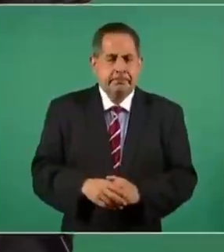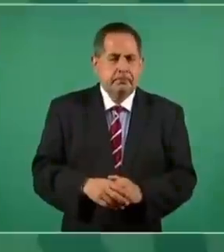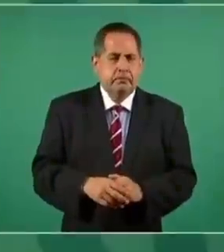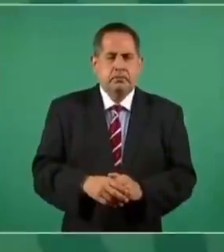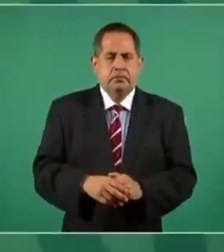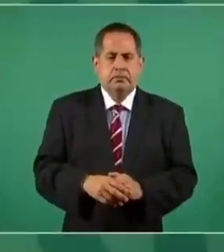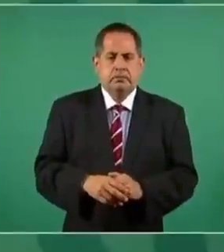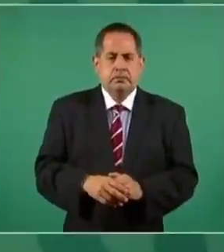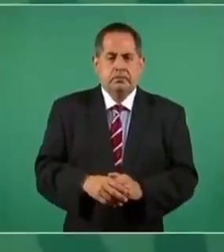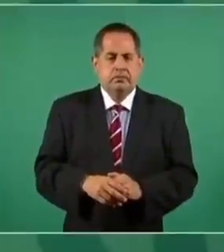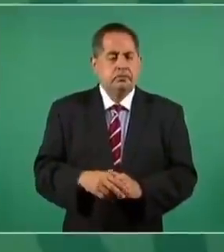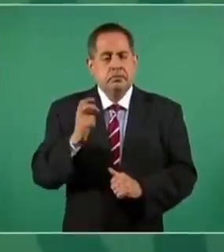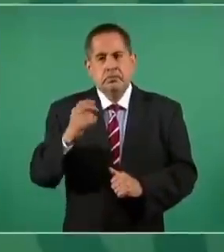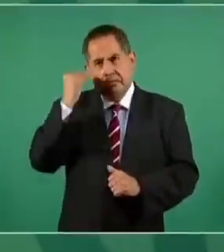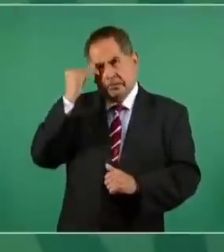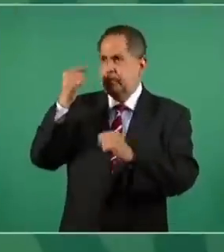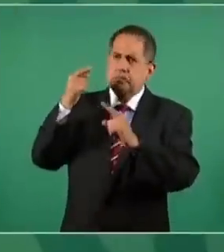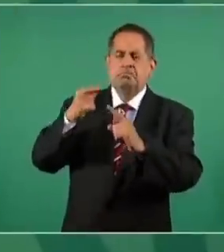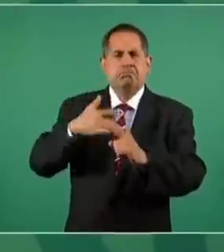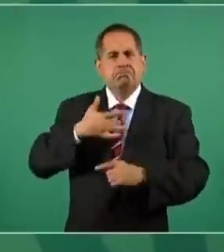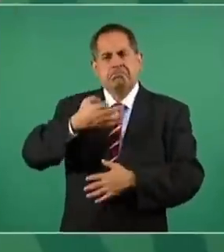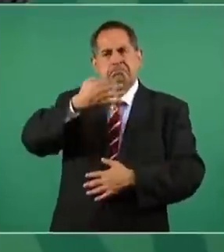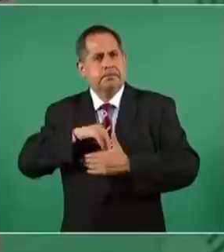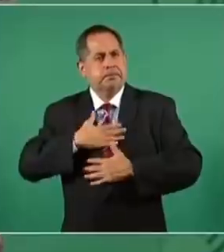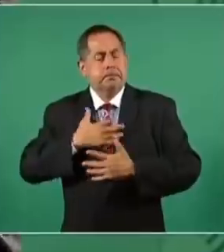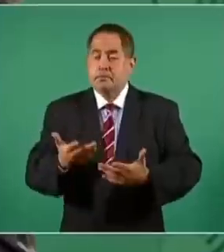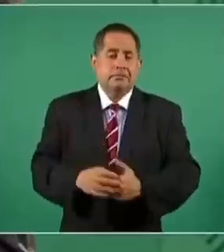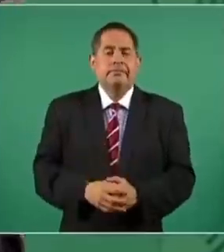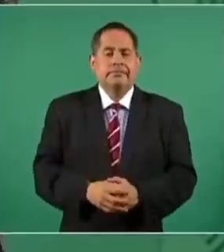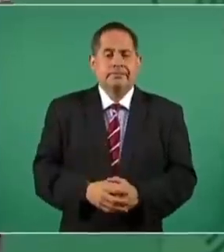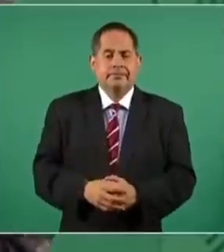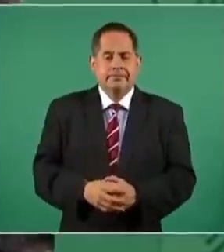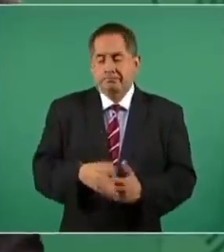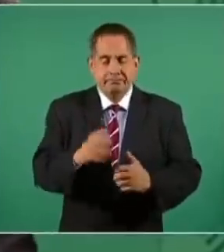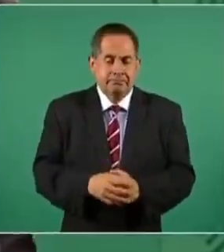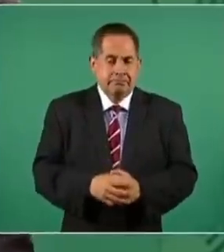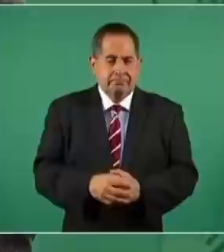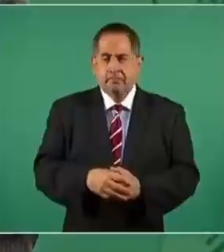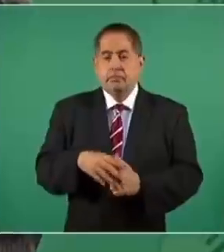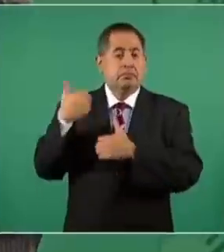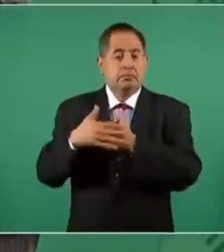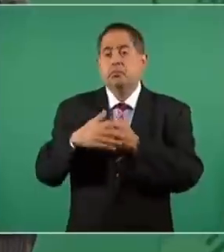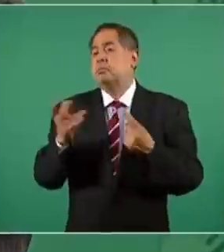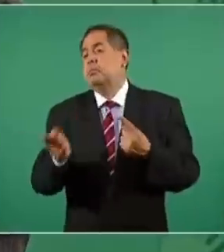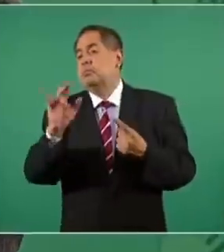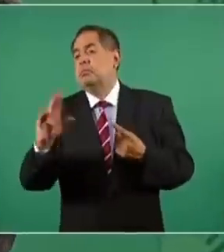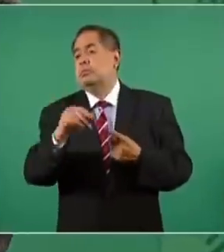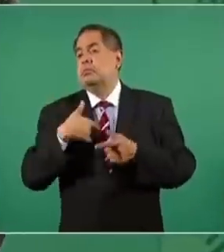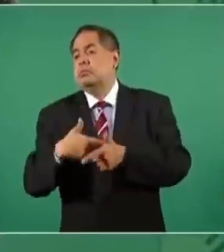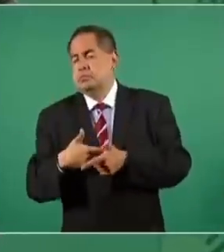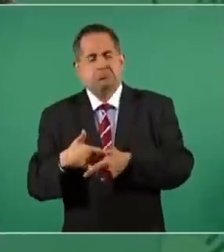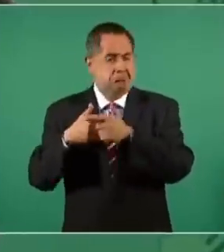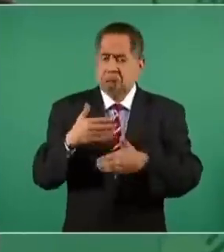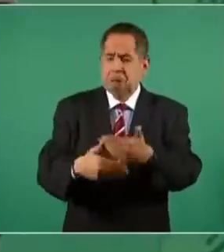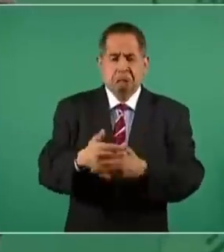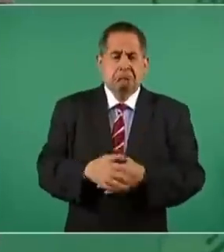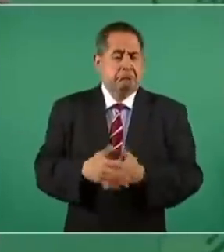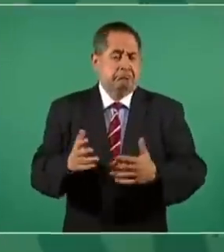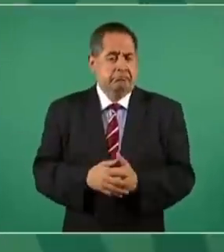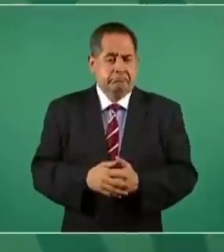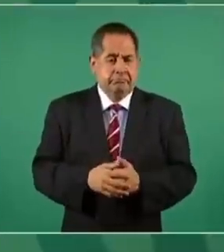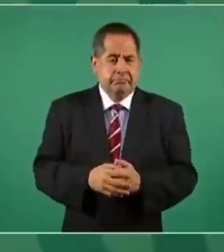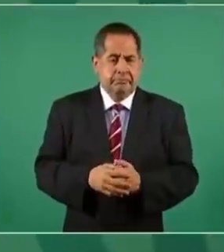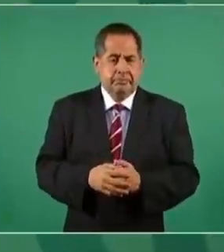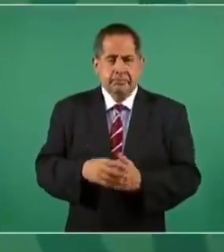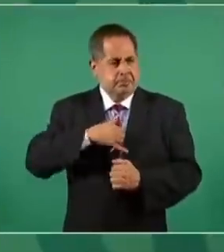Este, es asunto que tiene que ver con los principios. Con la dignidad. Entonces, la consulta va. Y no es reto